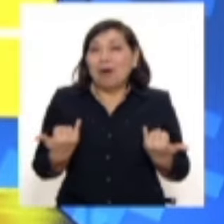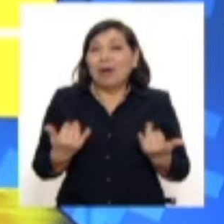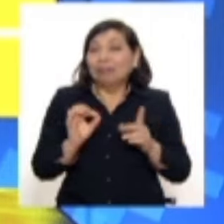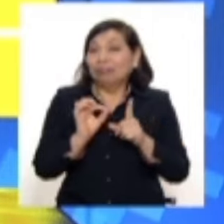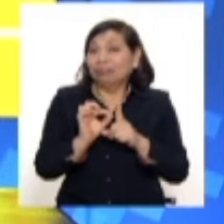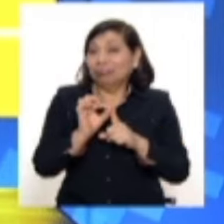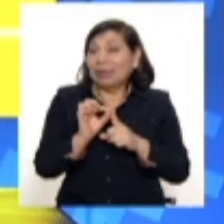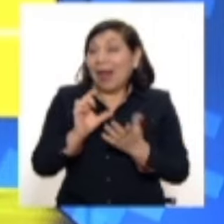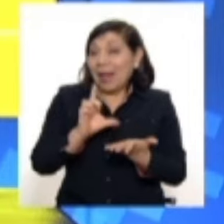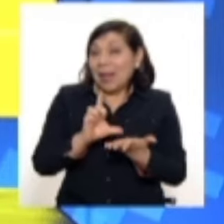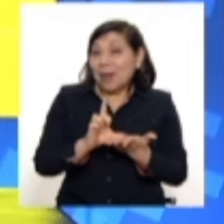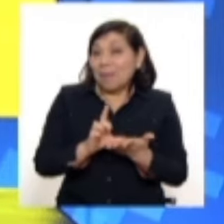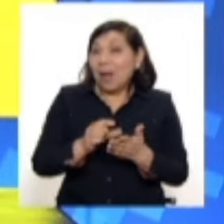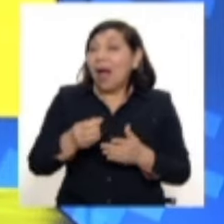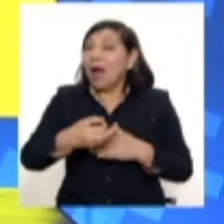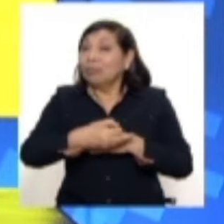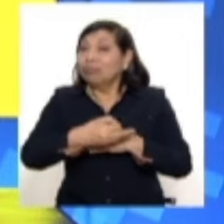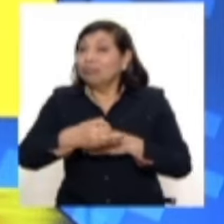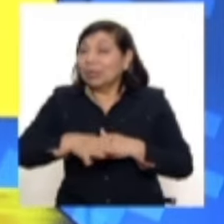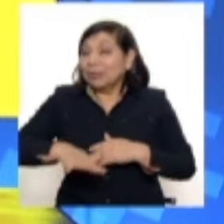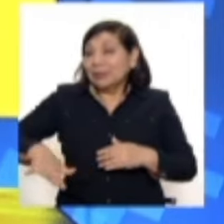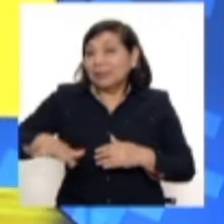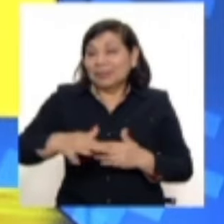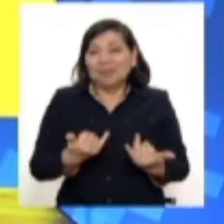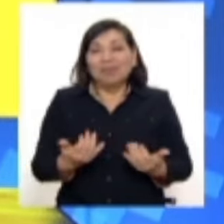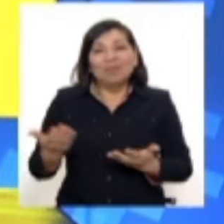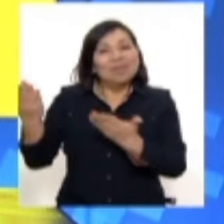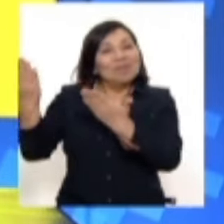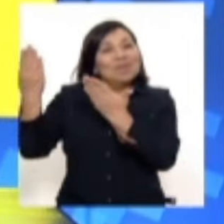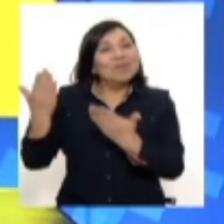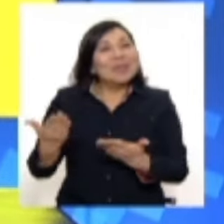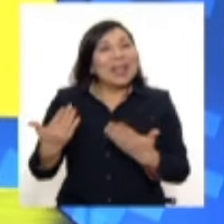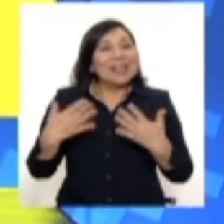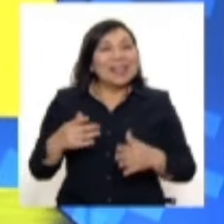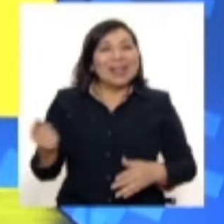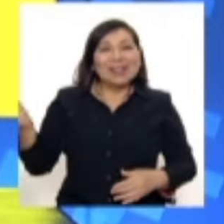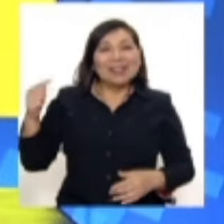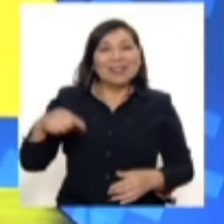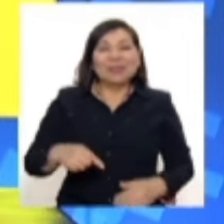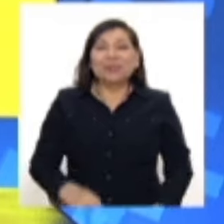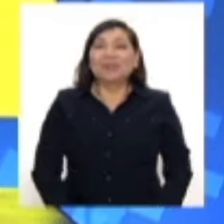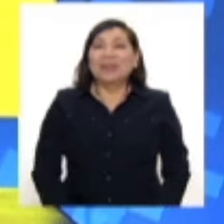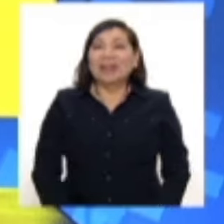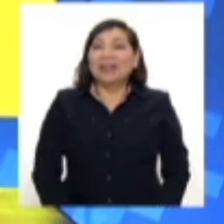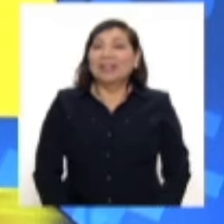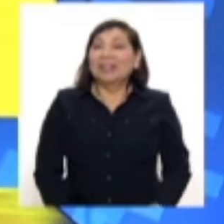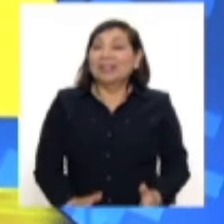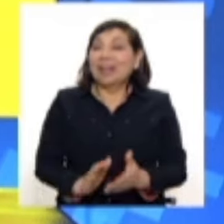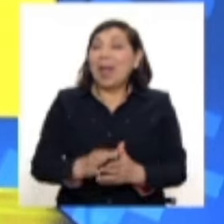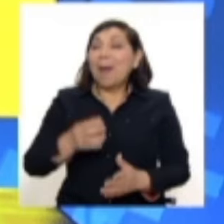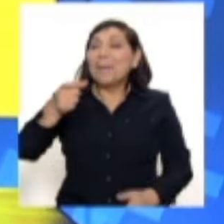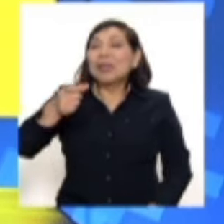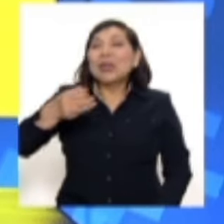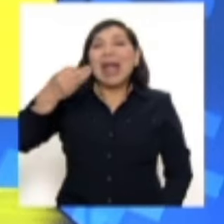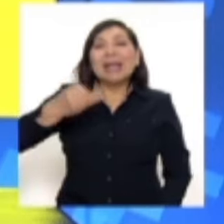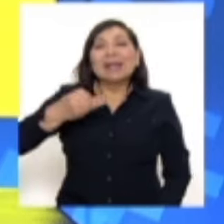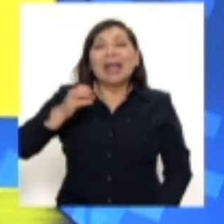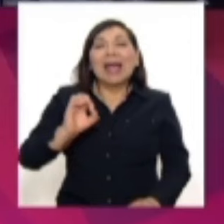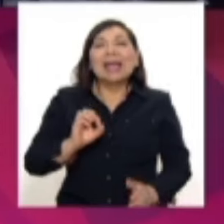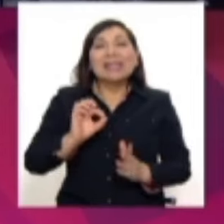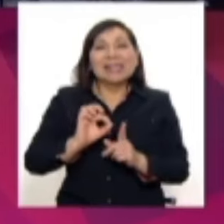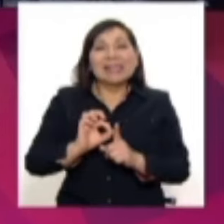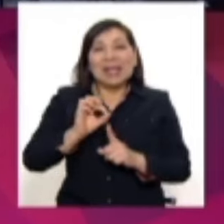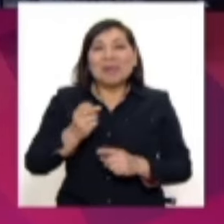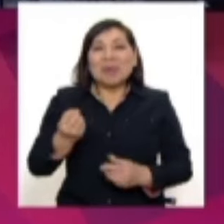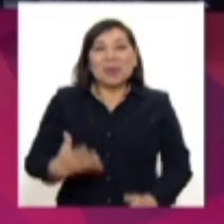climatológicas tanto en Lima como a nivel nacional, así que le damos la bienvenida y está en estudios nuestro compañero, el especialista del CENAMI,